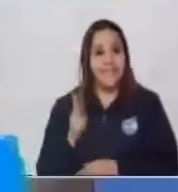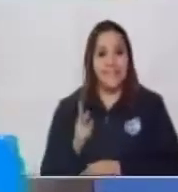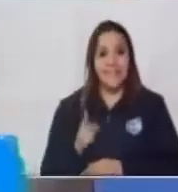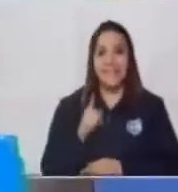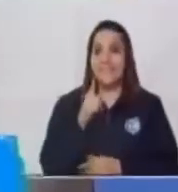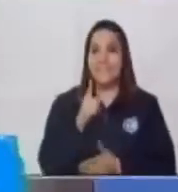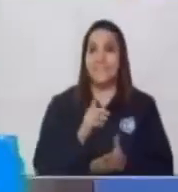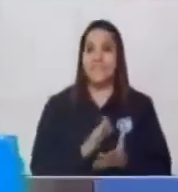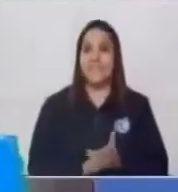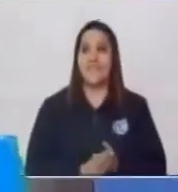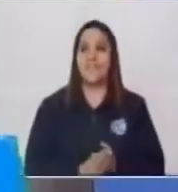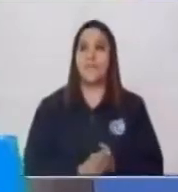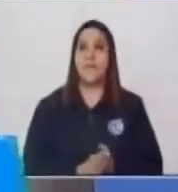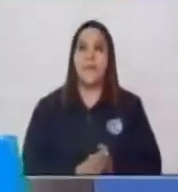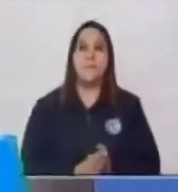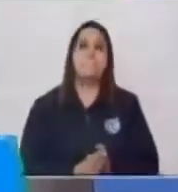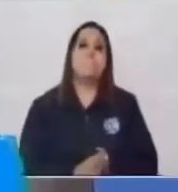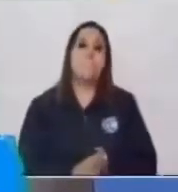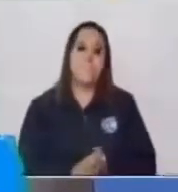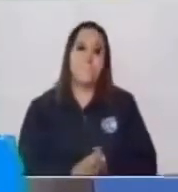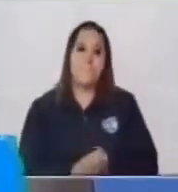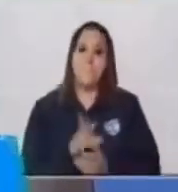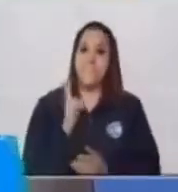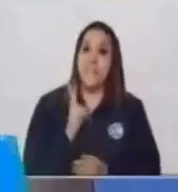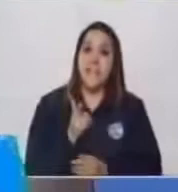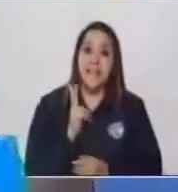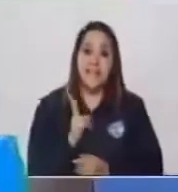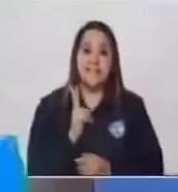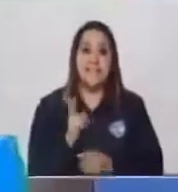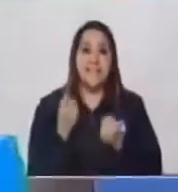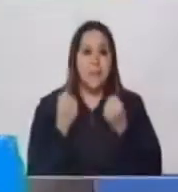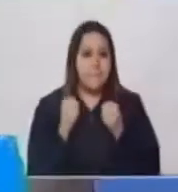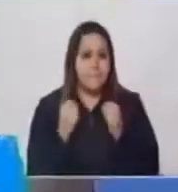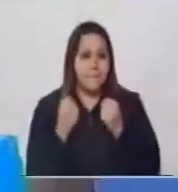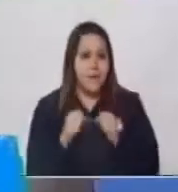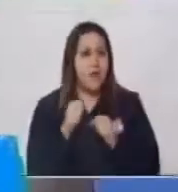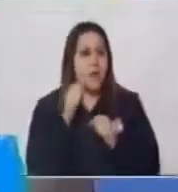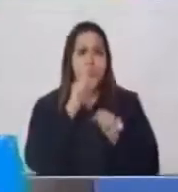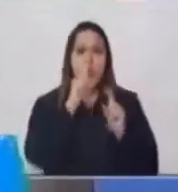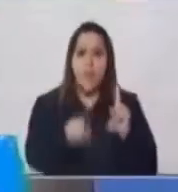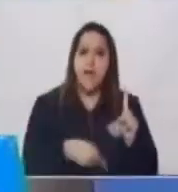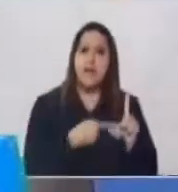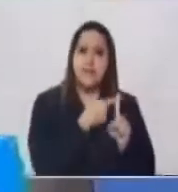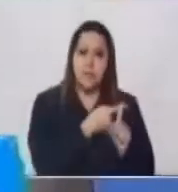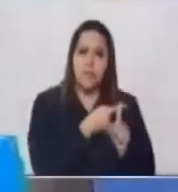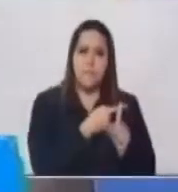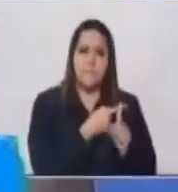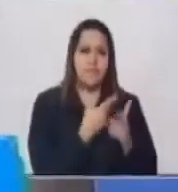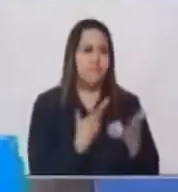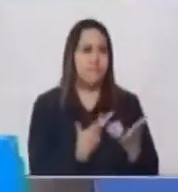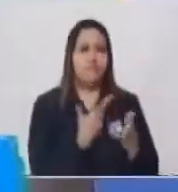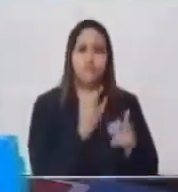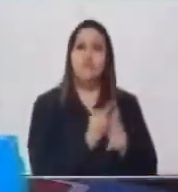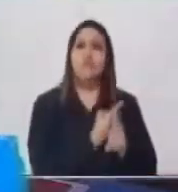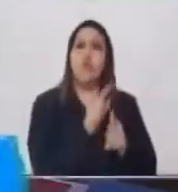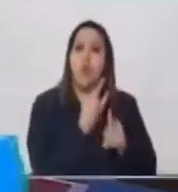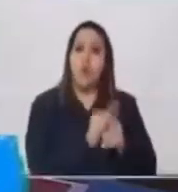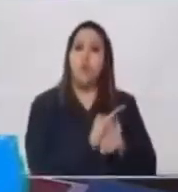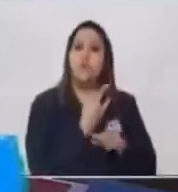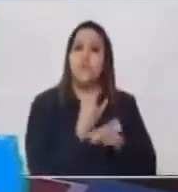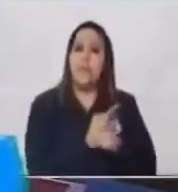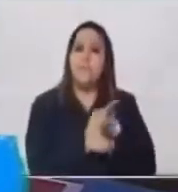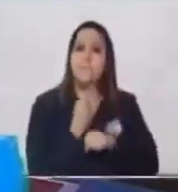hagamos la suma y utilicemos nuestras